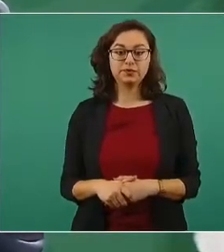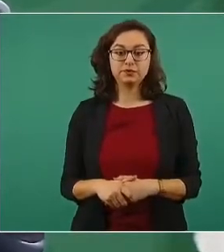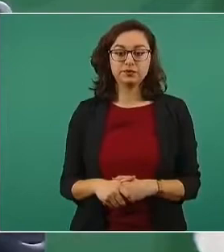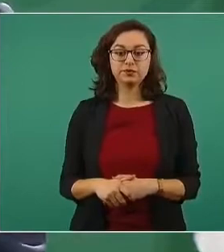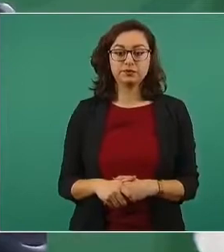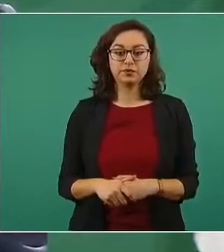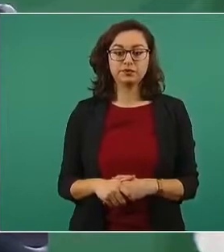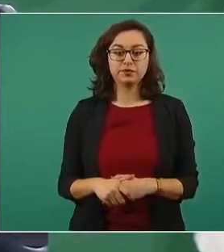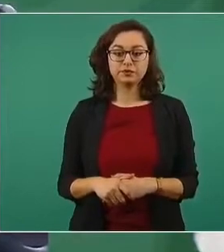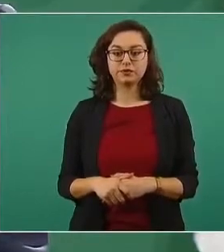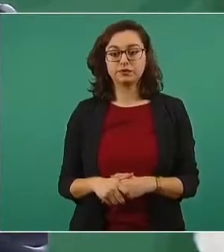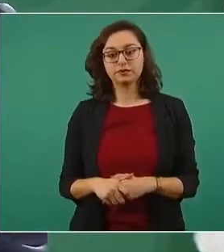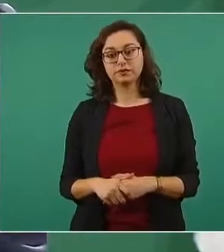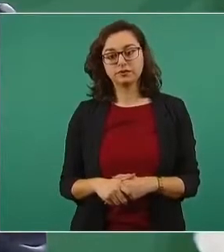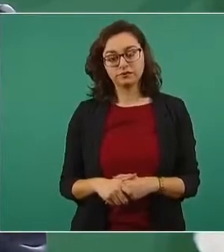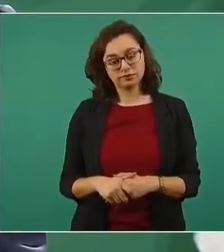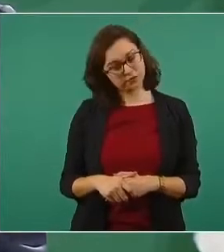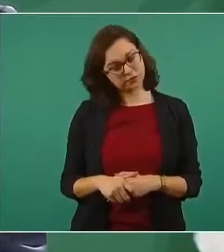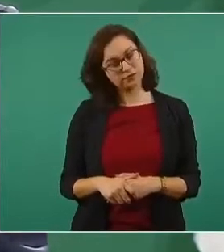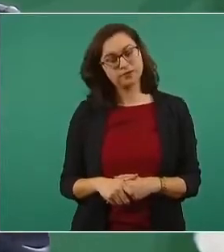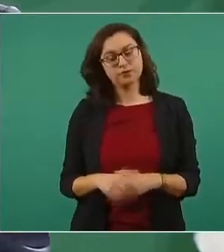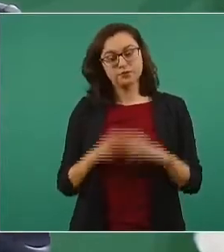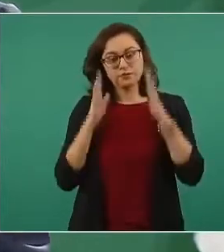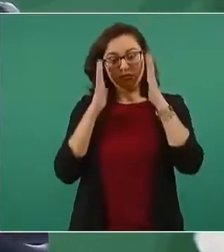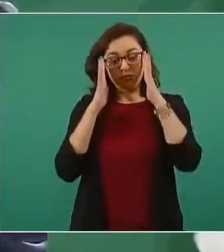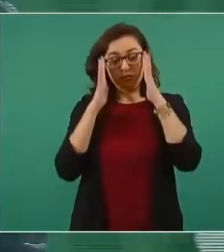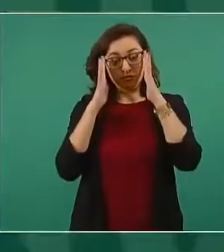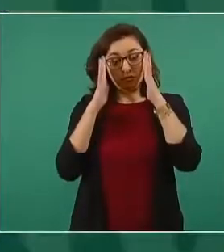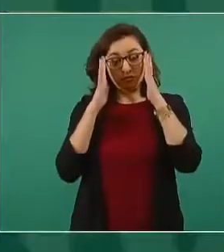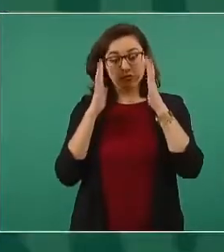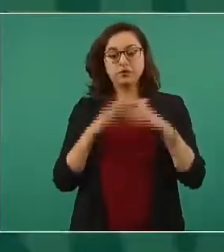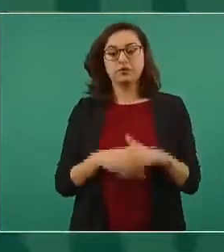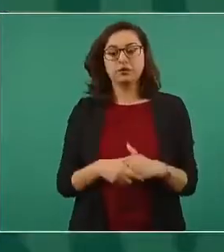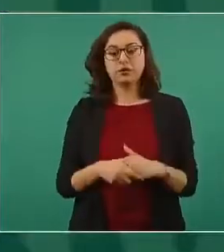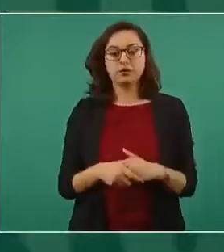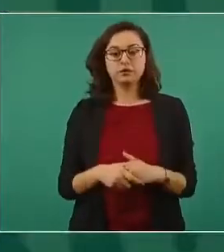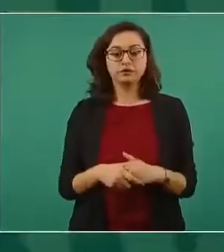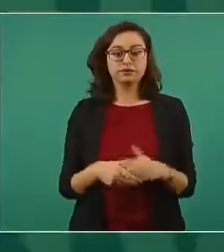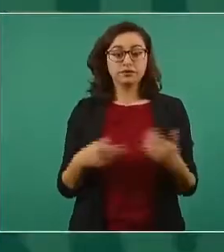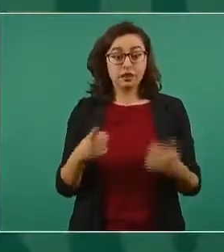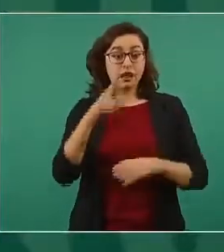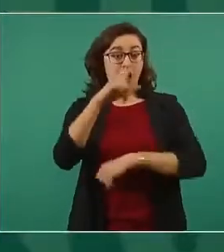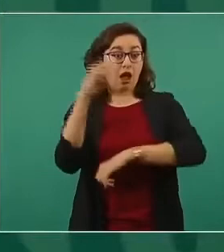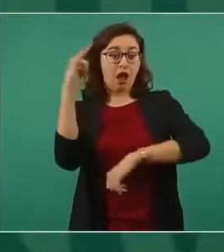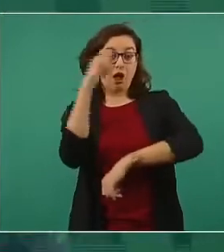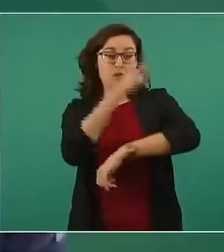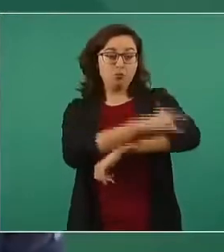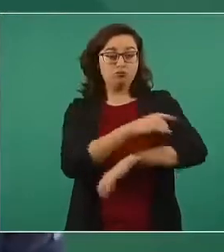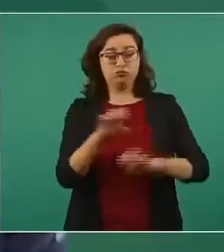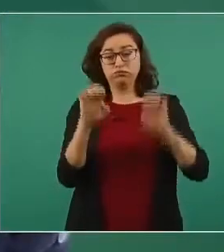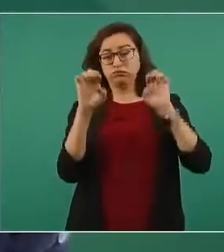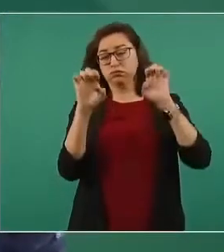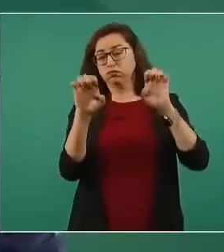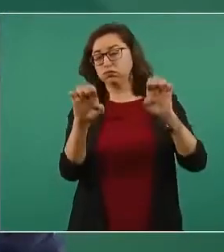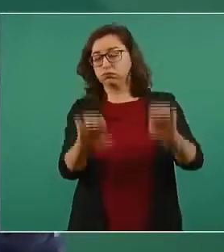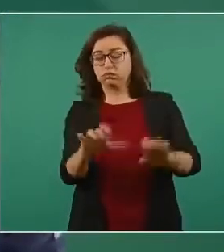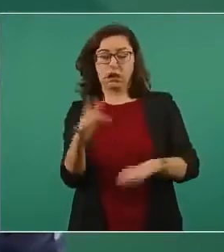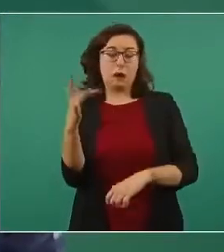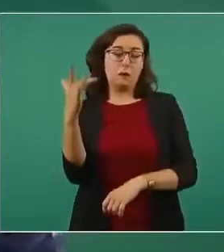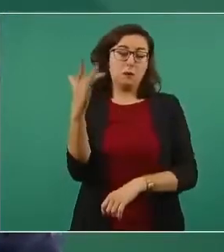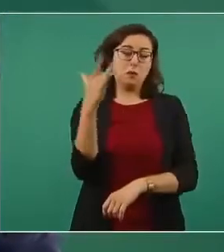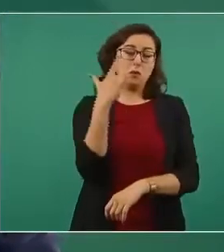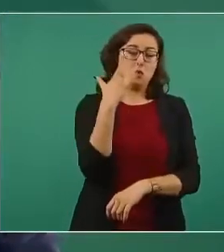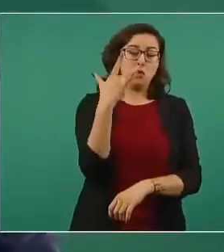Si se hubiese continuado con esa obra faraónica, que era un